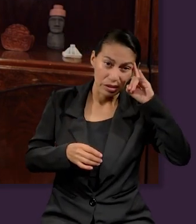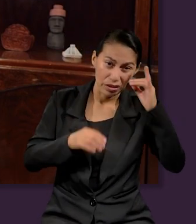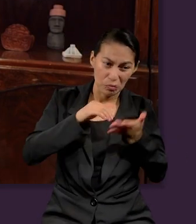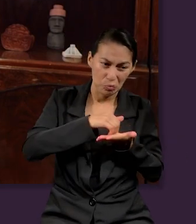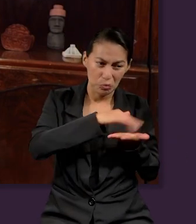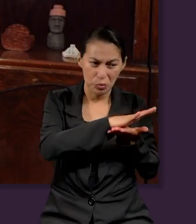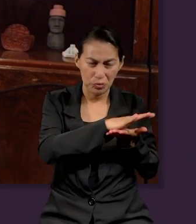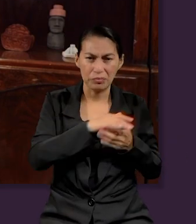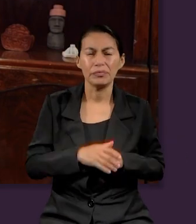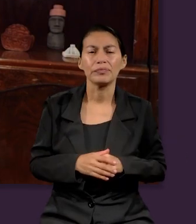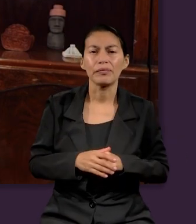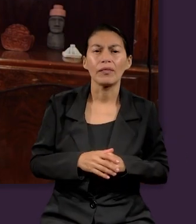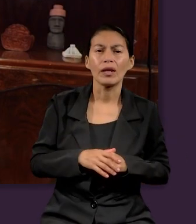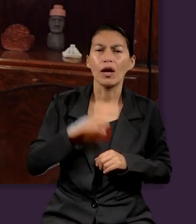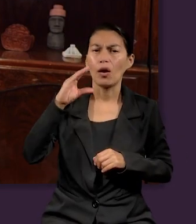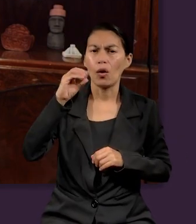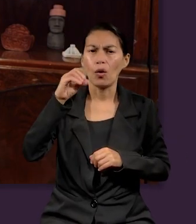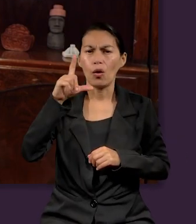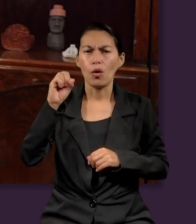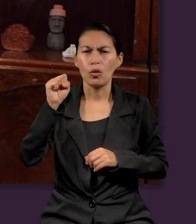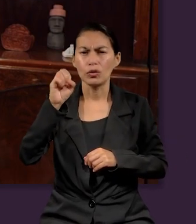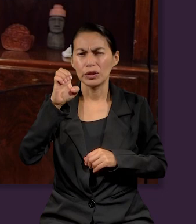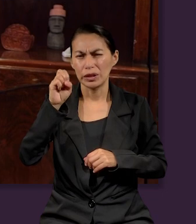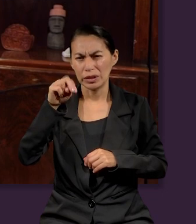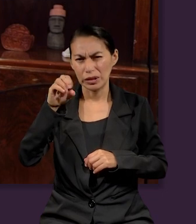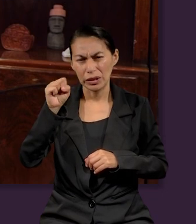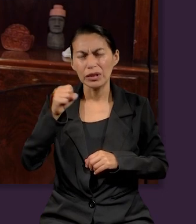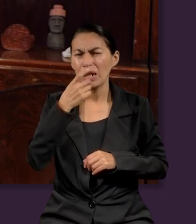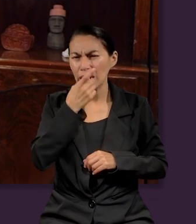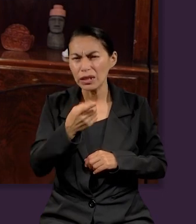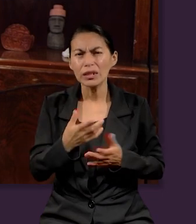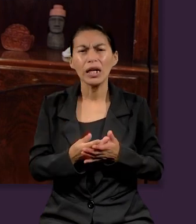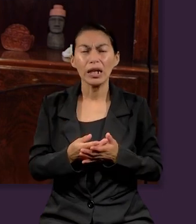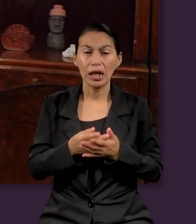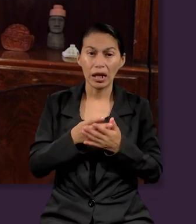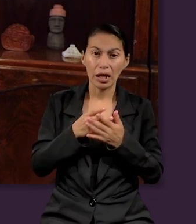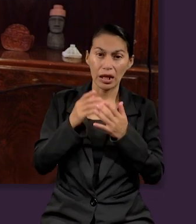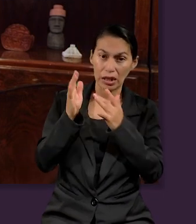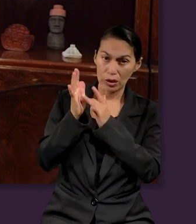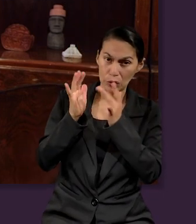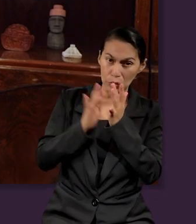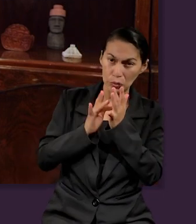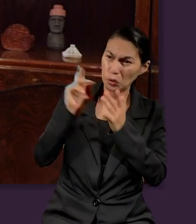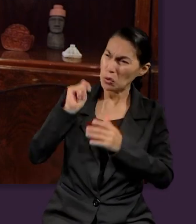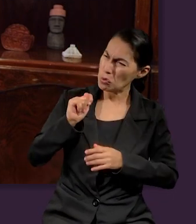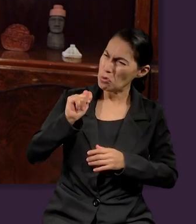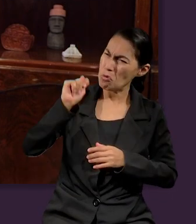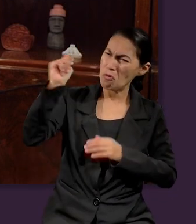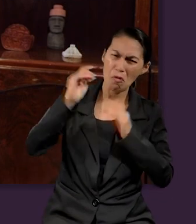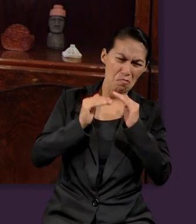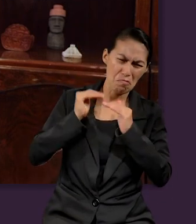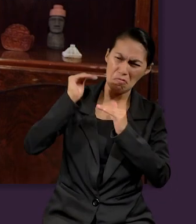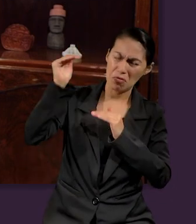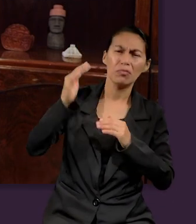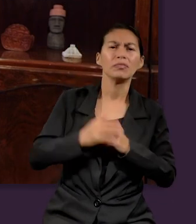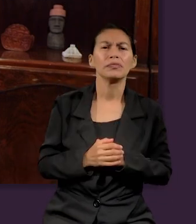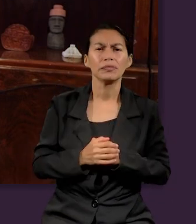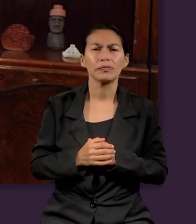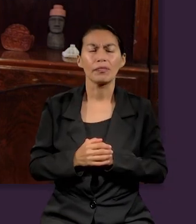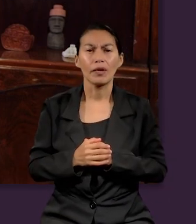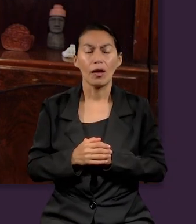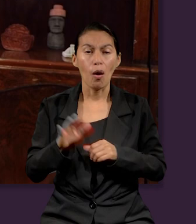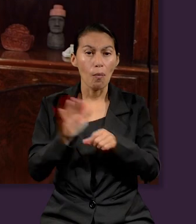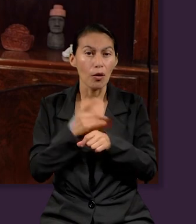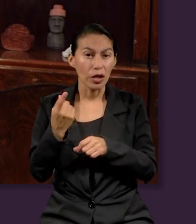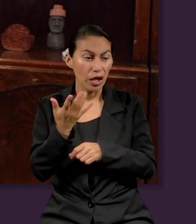mundo es echado fuera. Colosenses capítulo 2, versículo 15 también nos recuerda que triunfó sobre los principados